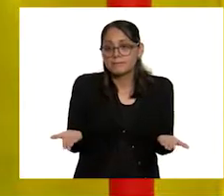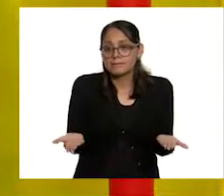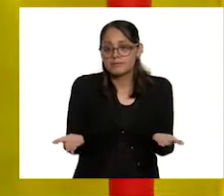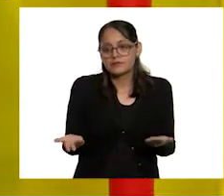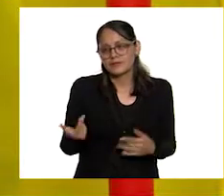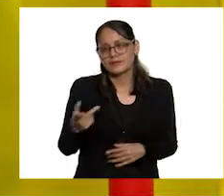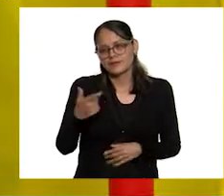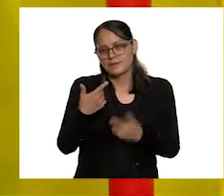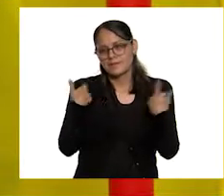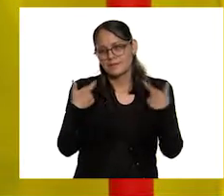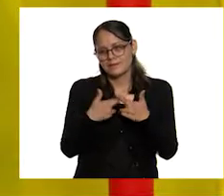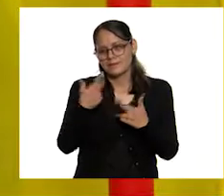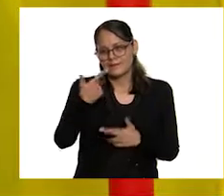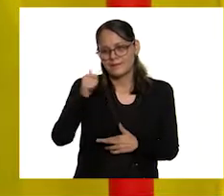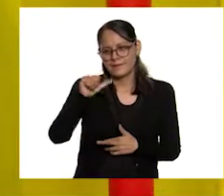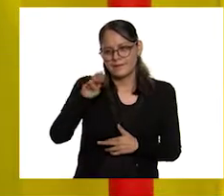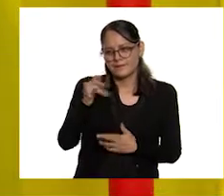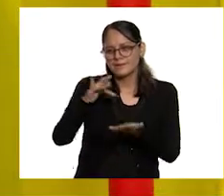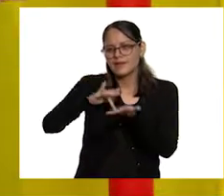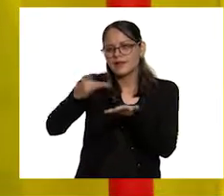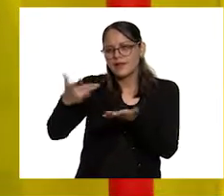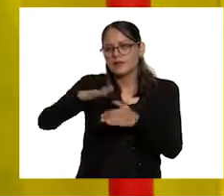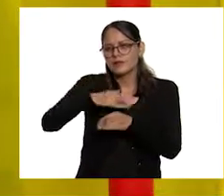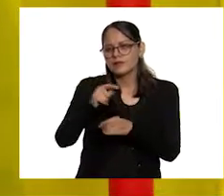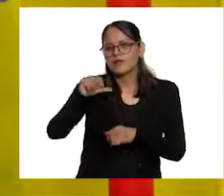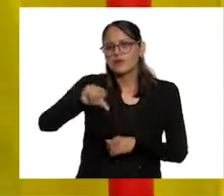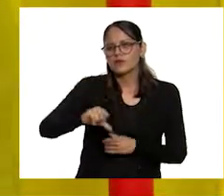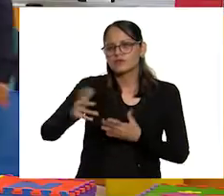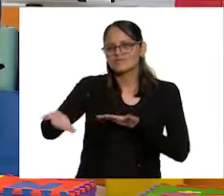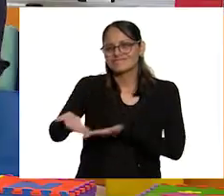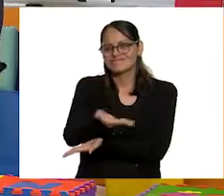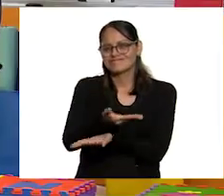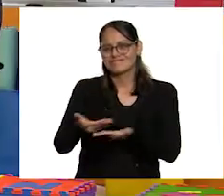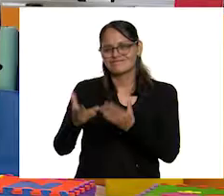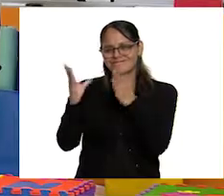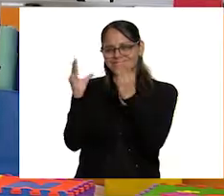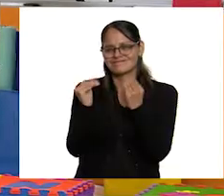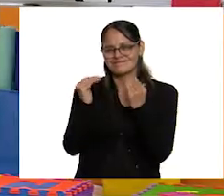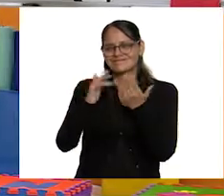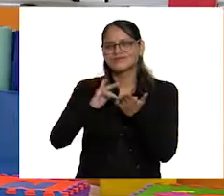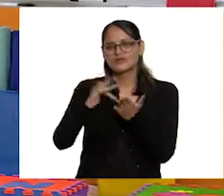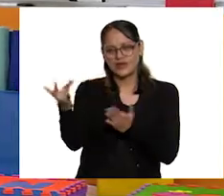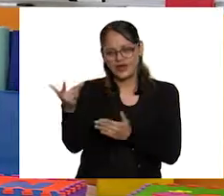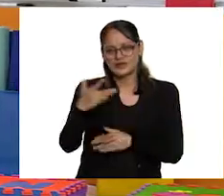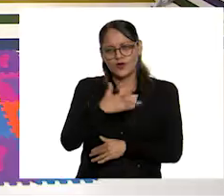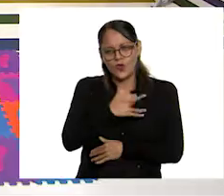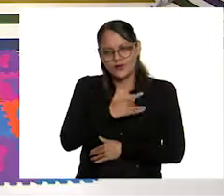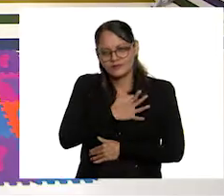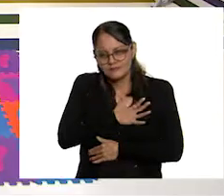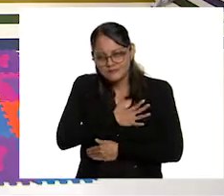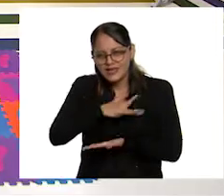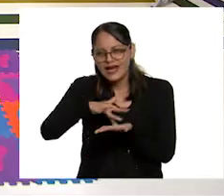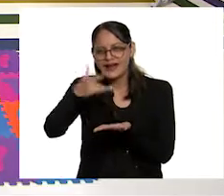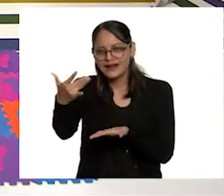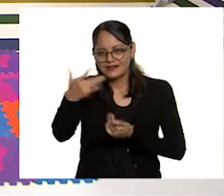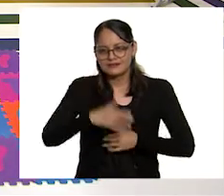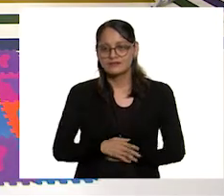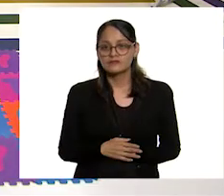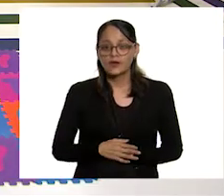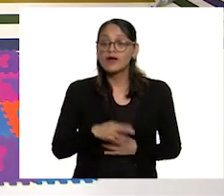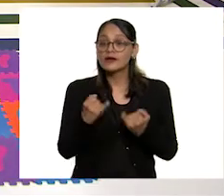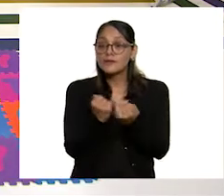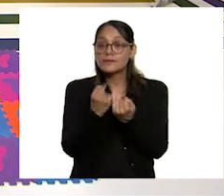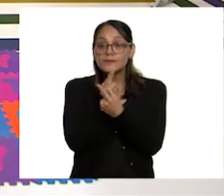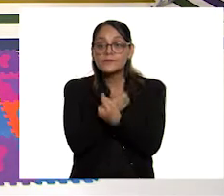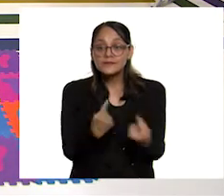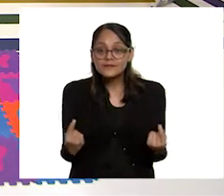te queremos agradecer mucho por todo lo que hoy nos has compartido y te agradecemos con el corazón. Les agradezco,